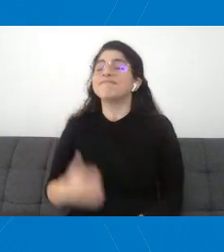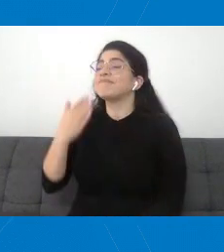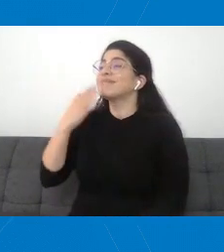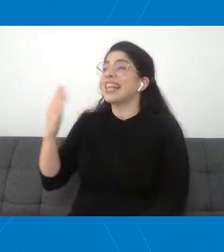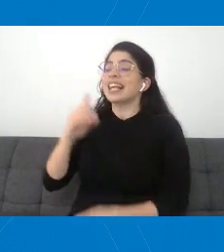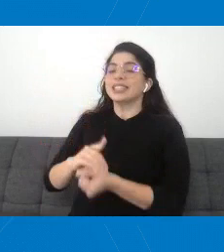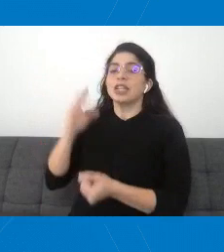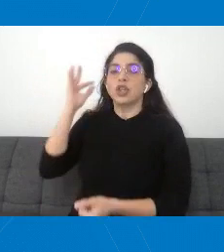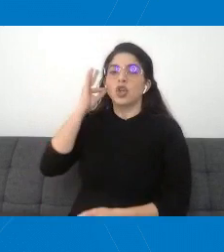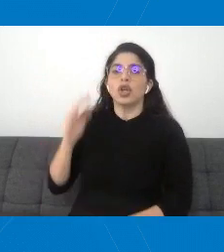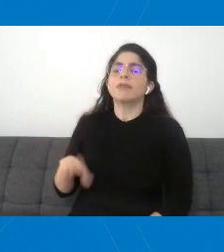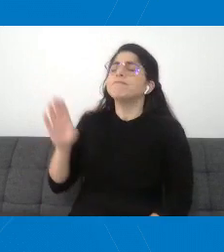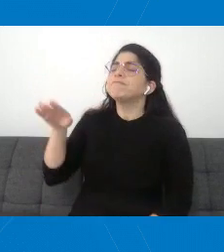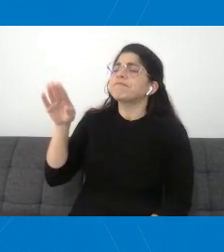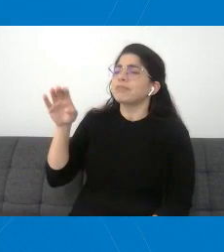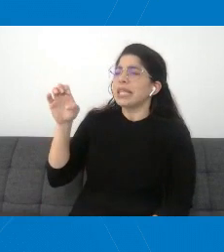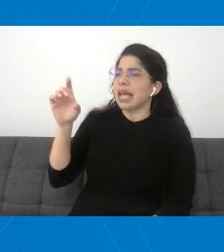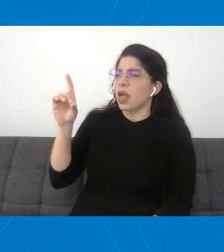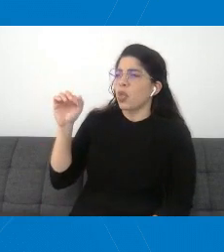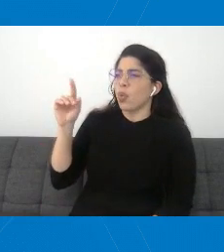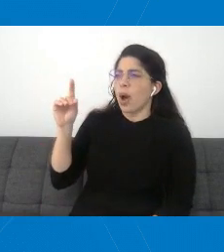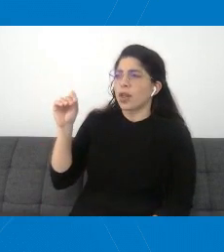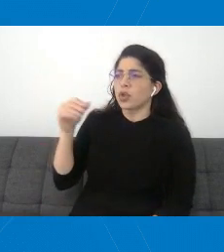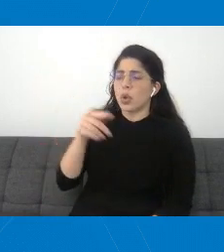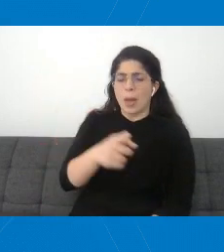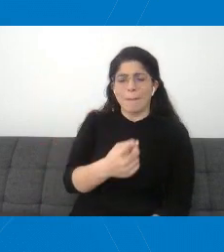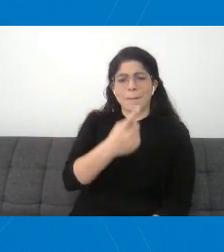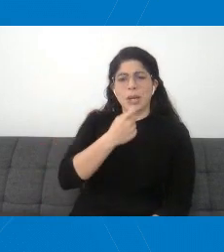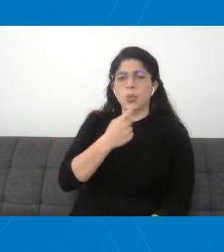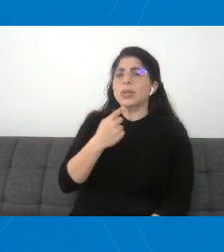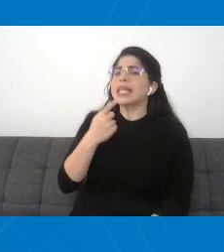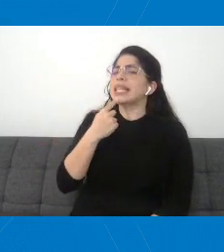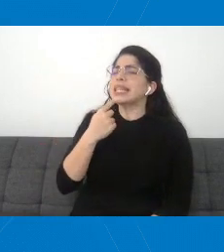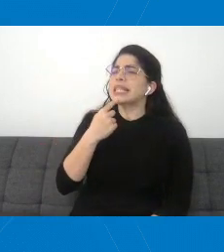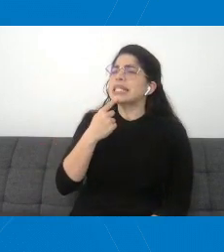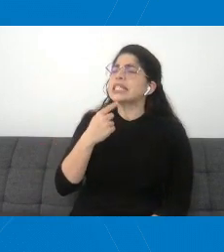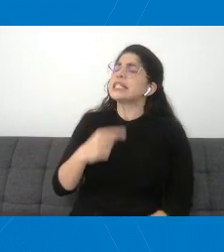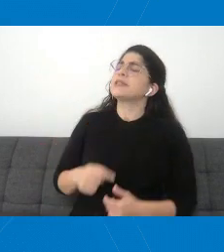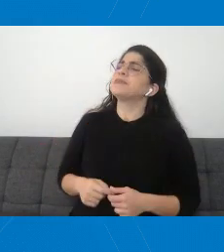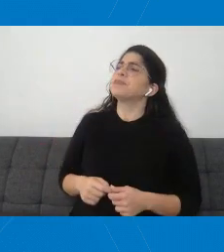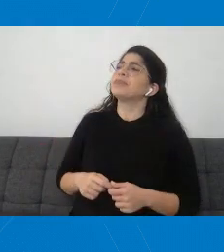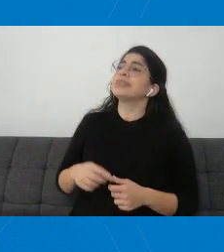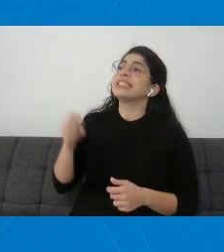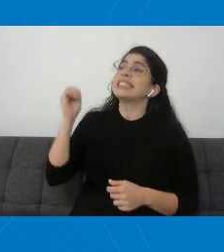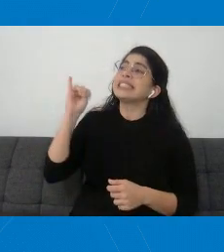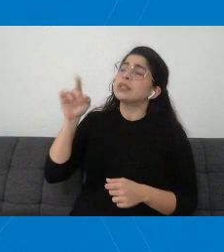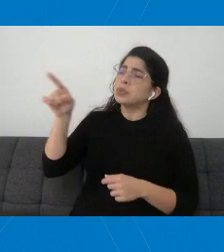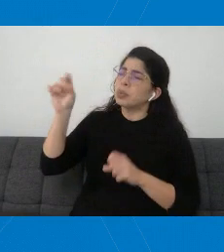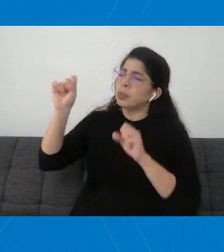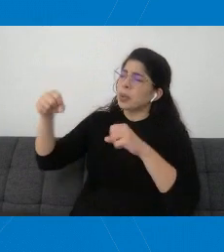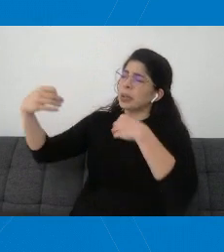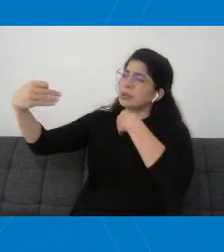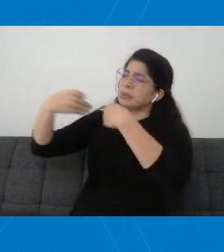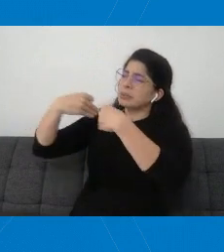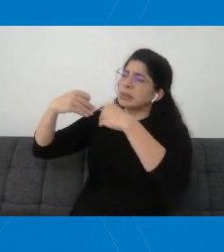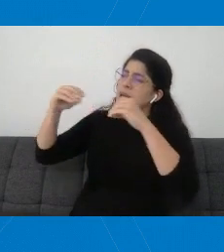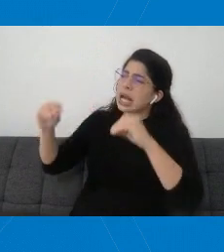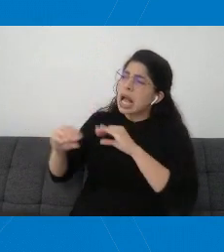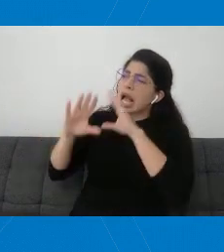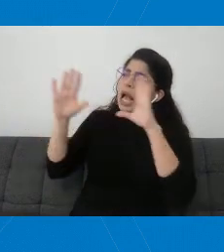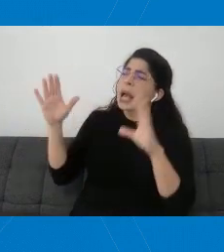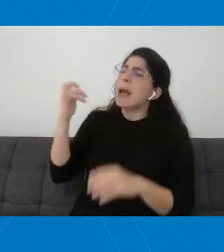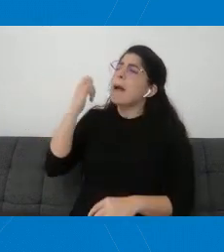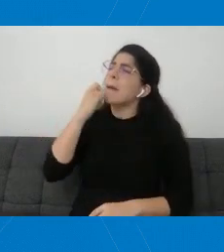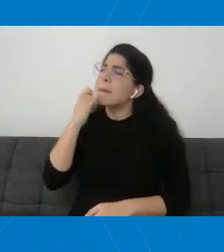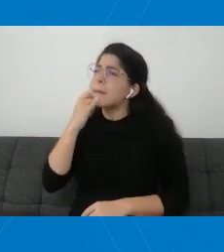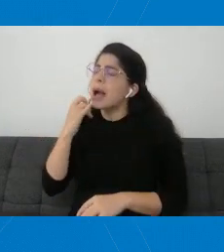Don Eduardo, tenemos una consulta en donde nos preguntan que si nos puede aclarar qué sucede o cuál es el